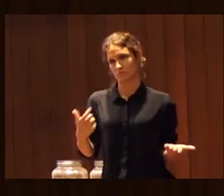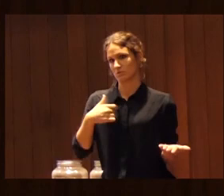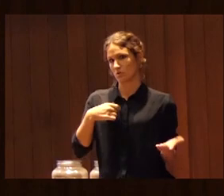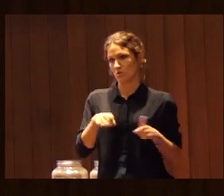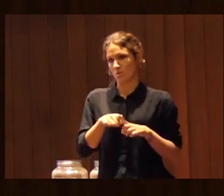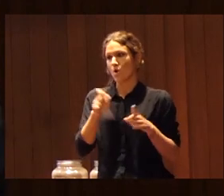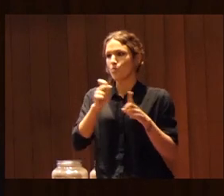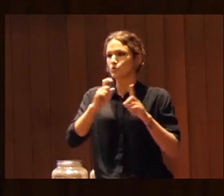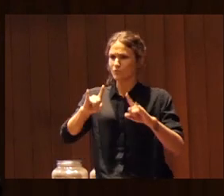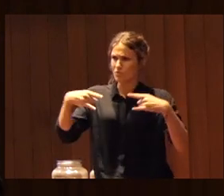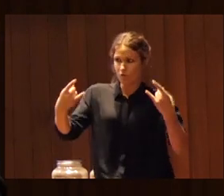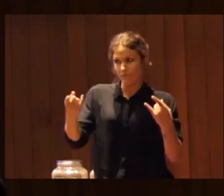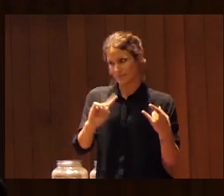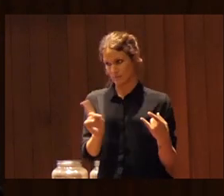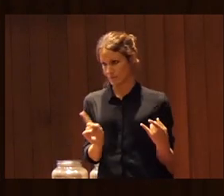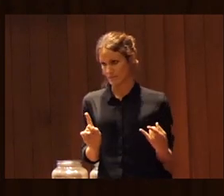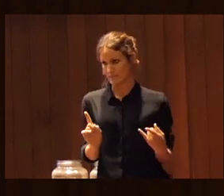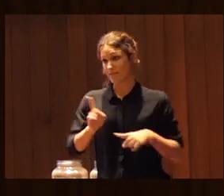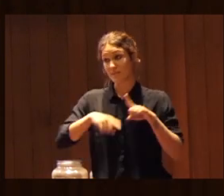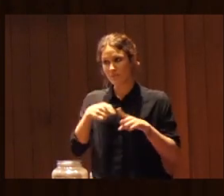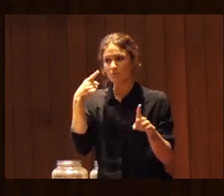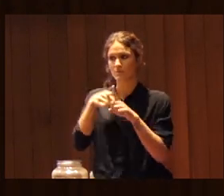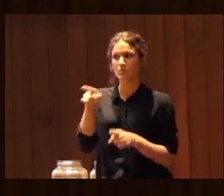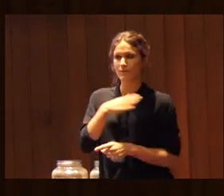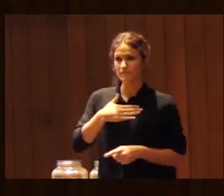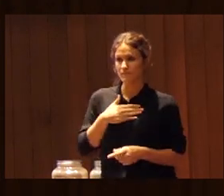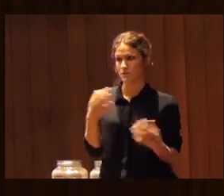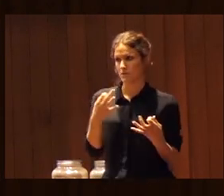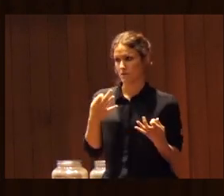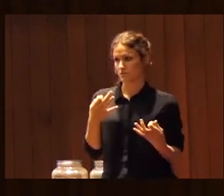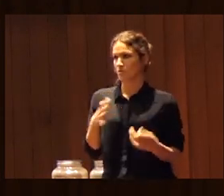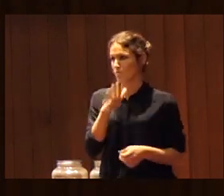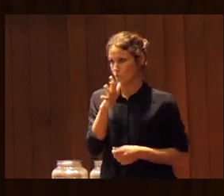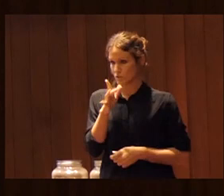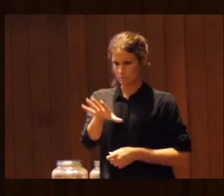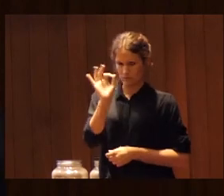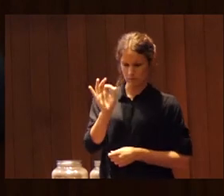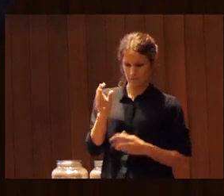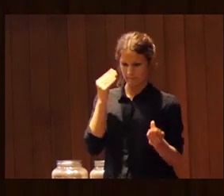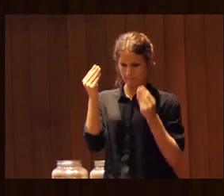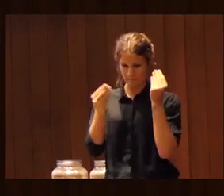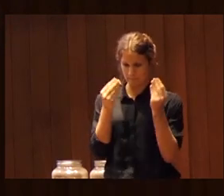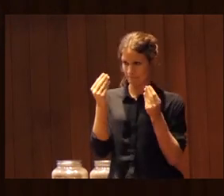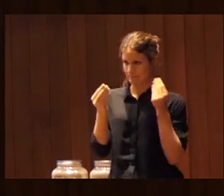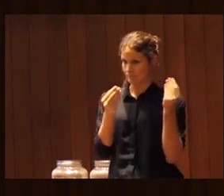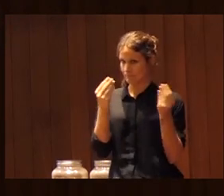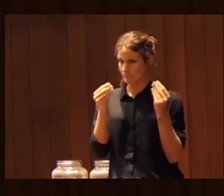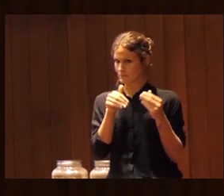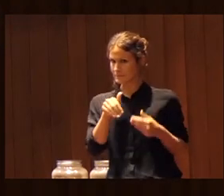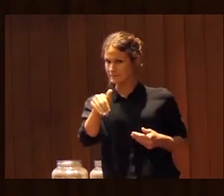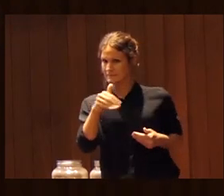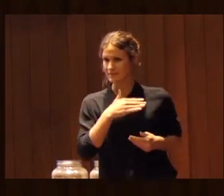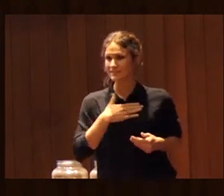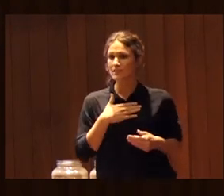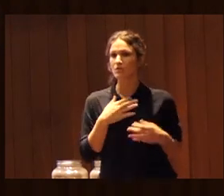una doble puntuación o sí depende del objetivo por eso me refiero que las decisiones hay que planteárselas siempre a largo plazo qué